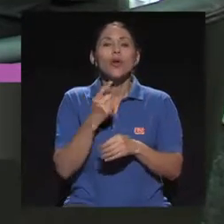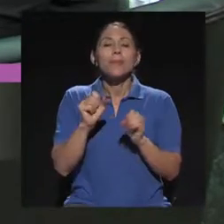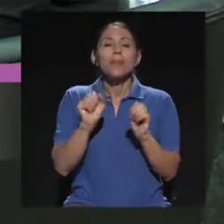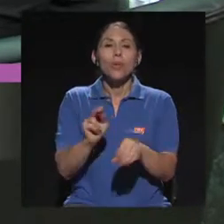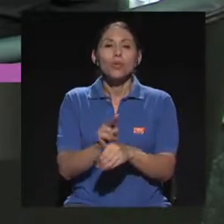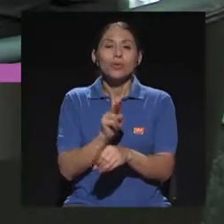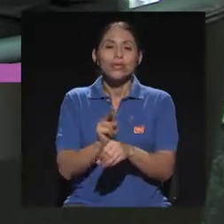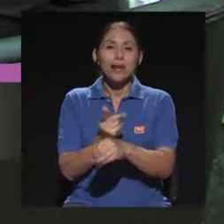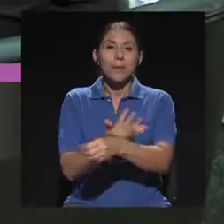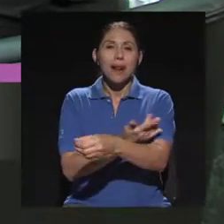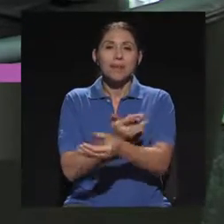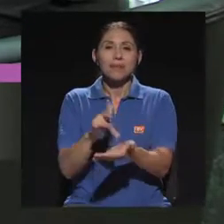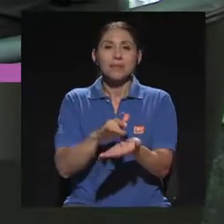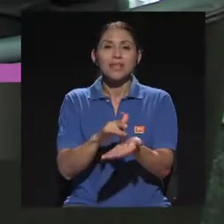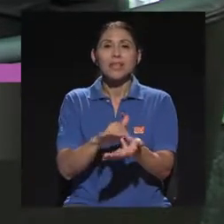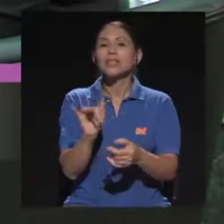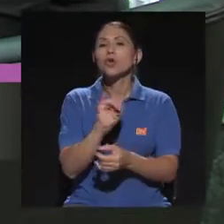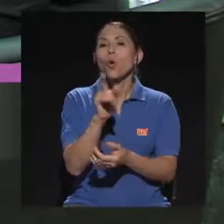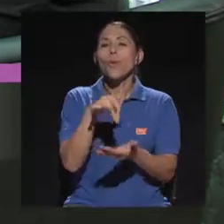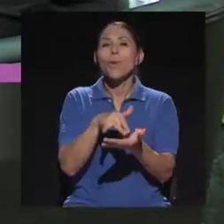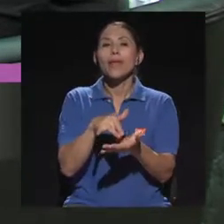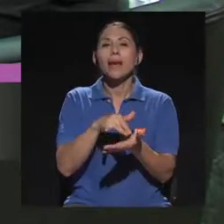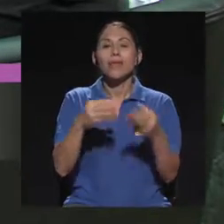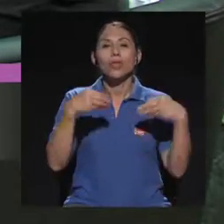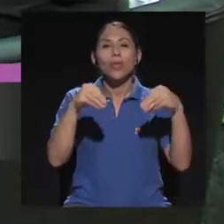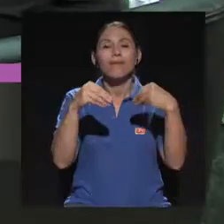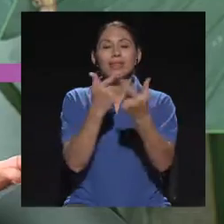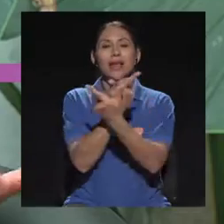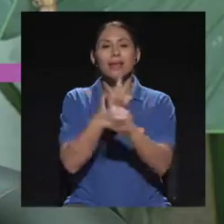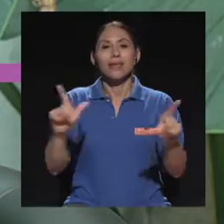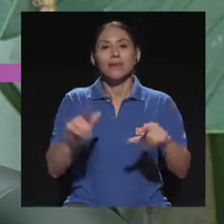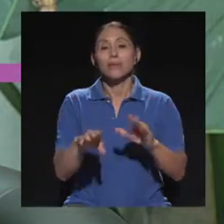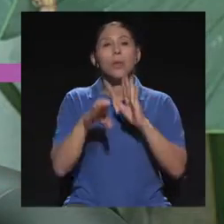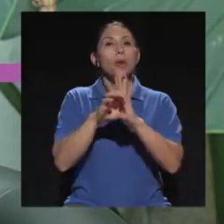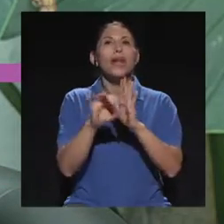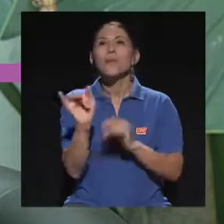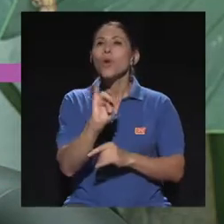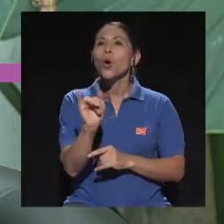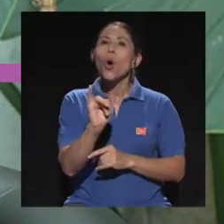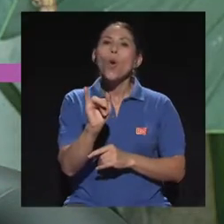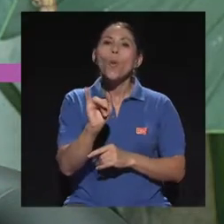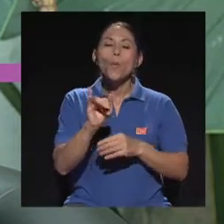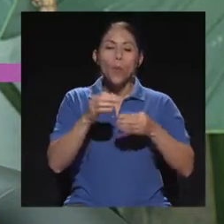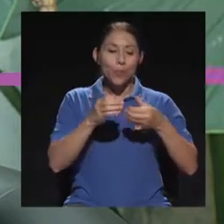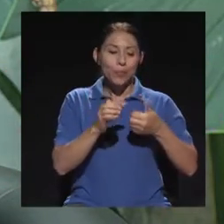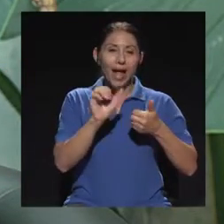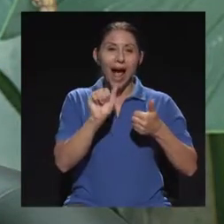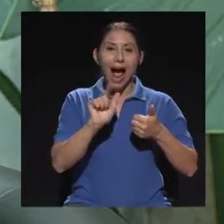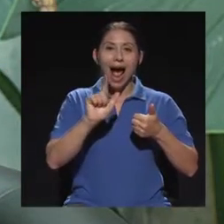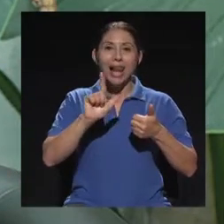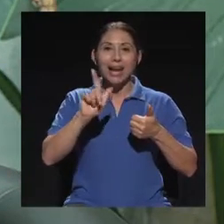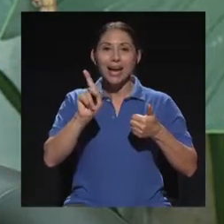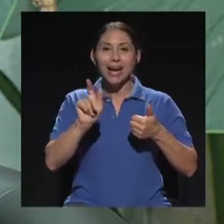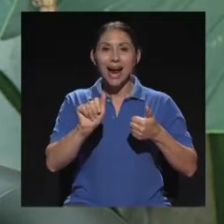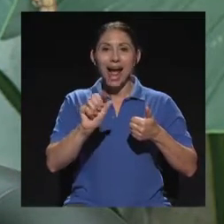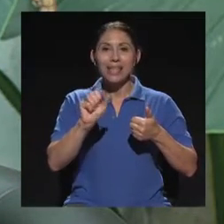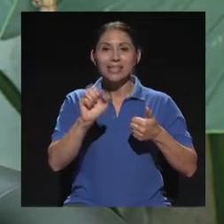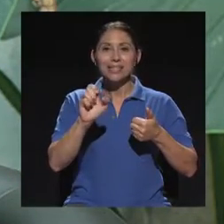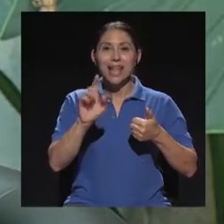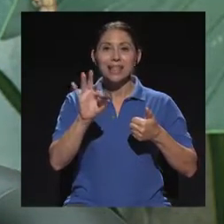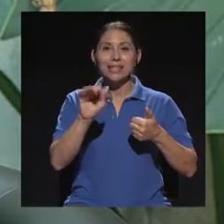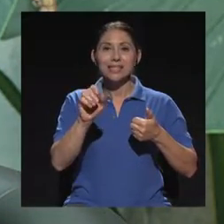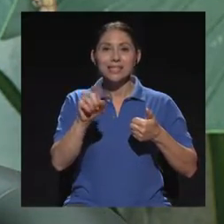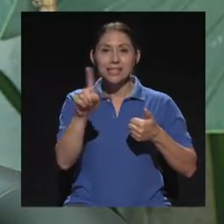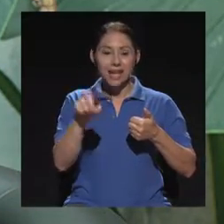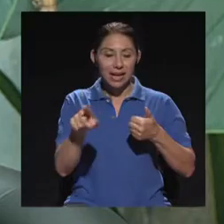pueda utilizar las plantas medicinales como un medicamento de venta libre. O como un alcacerse, como una crema de rosas, como una mejoral, como lo que sea